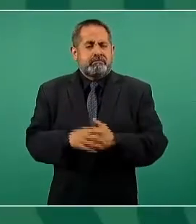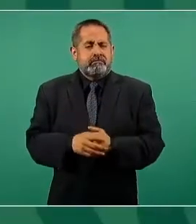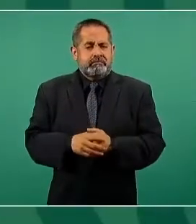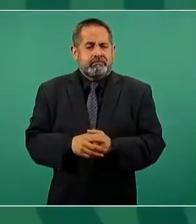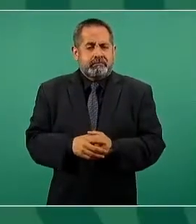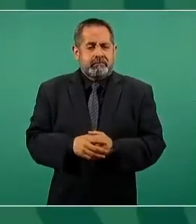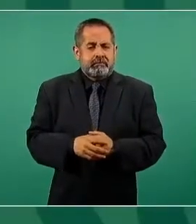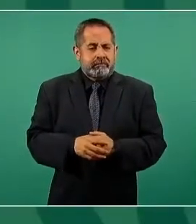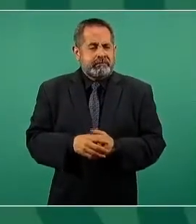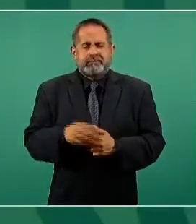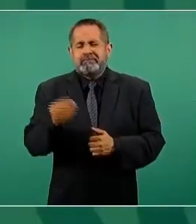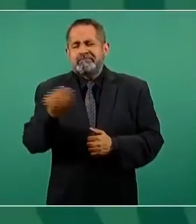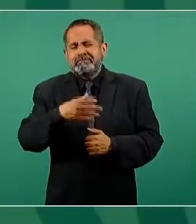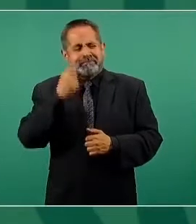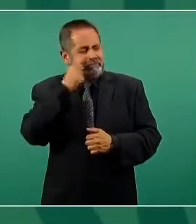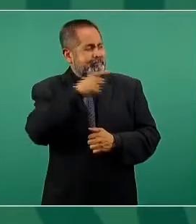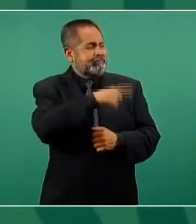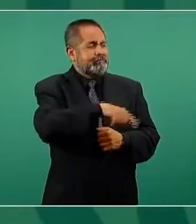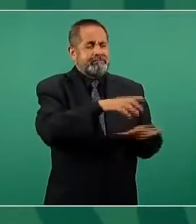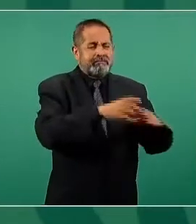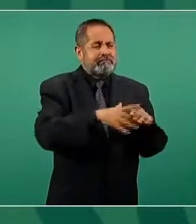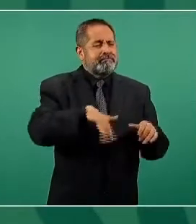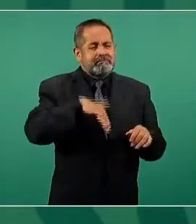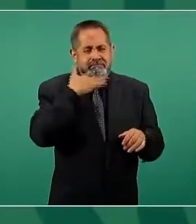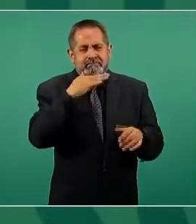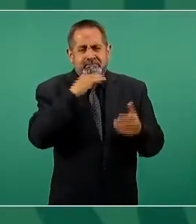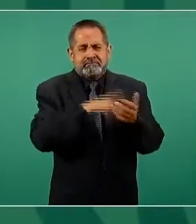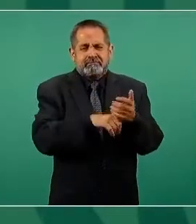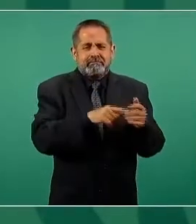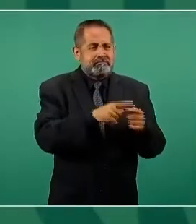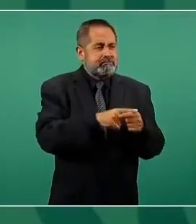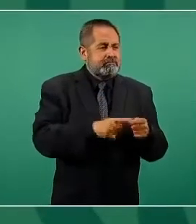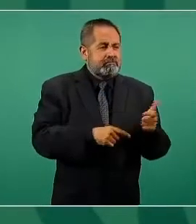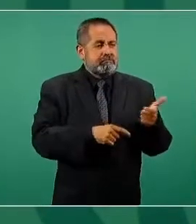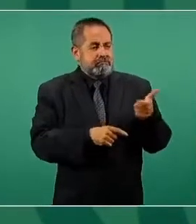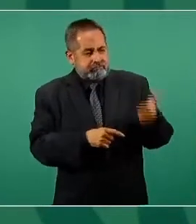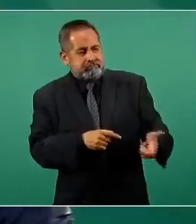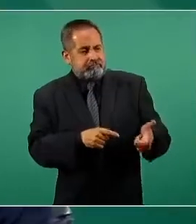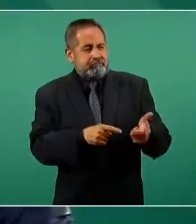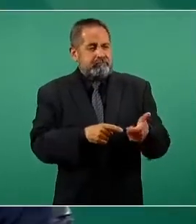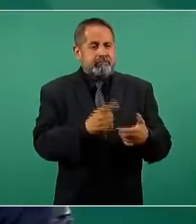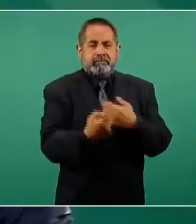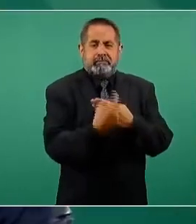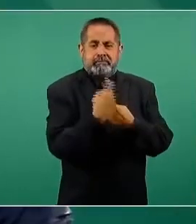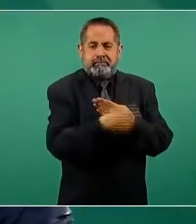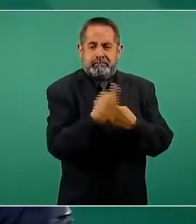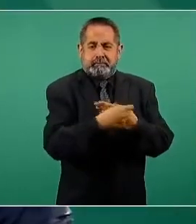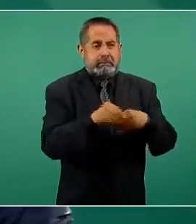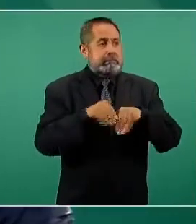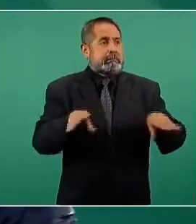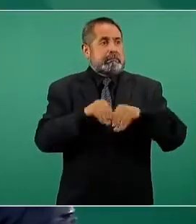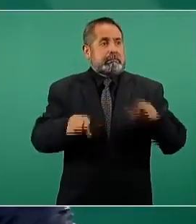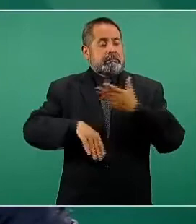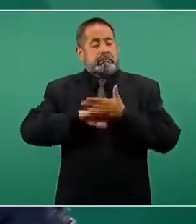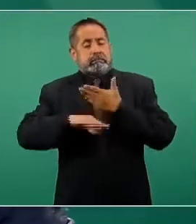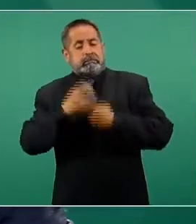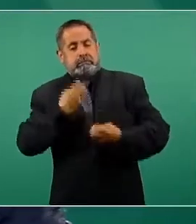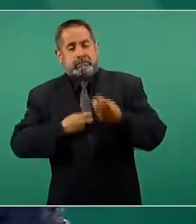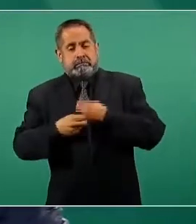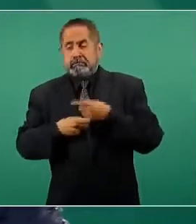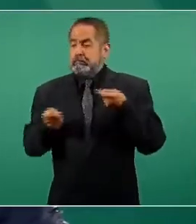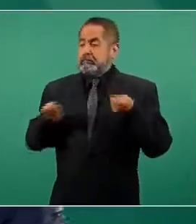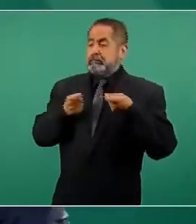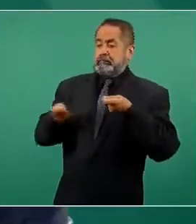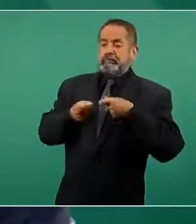los conservadores y corruptos paguen bots ni manipulen